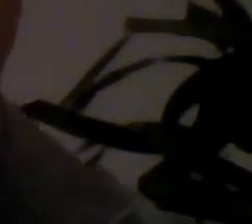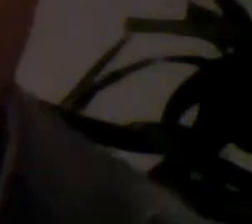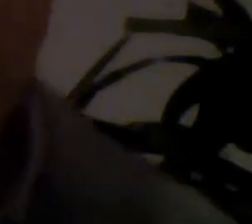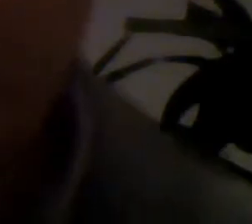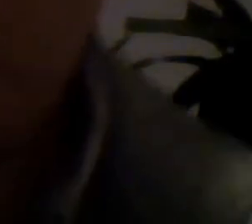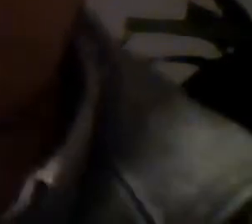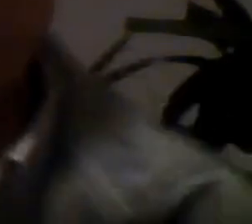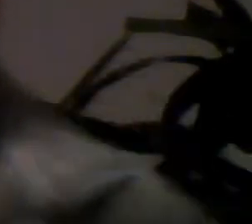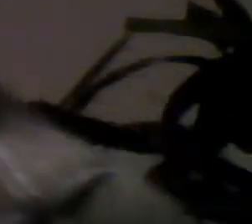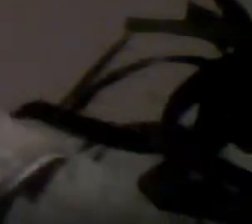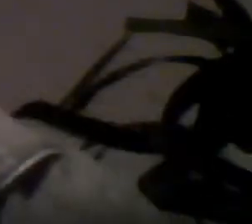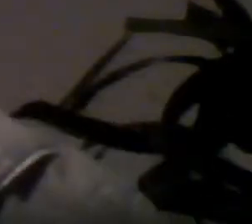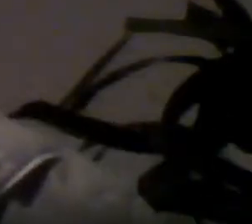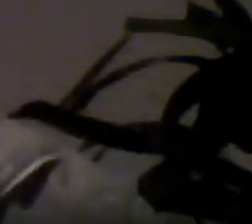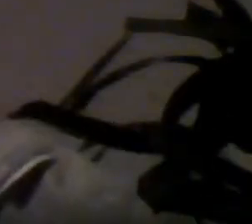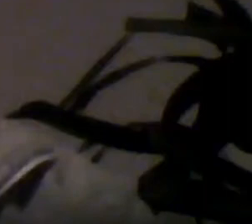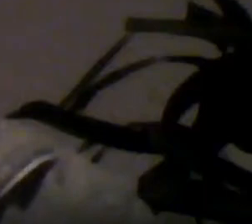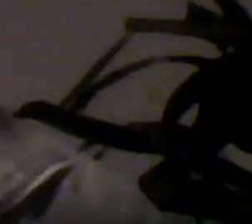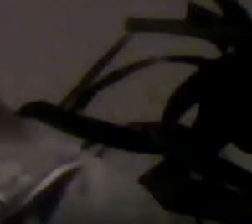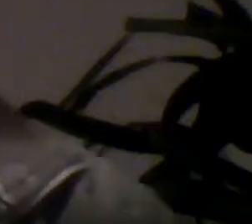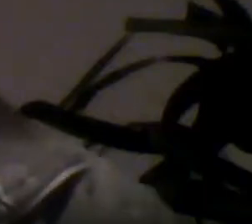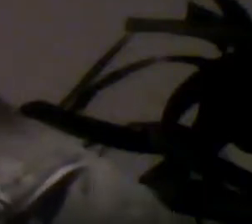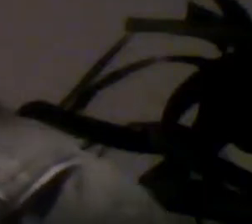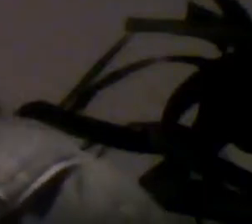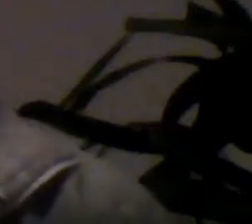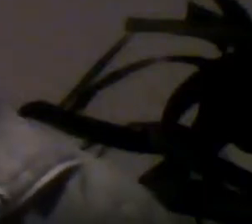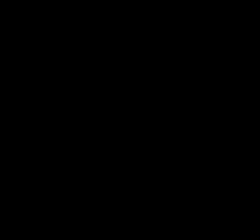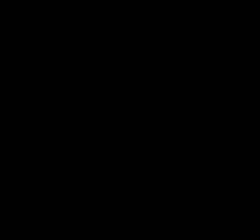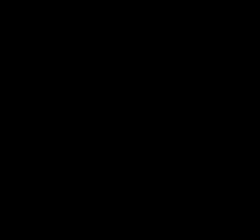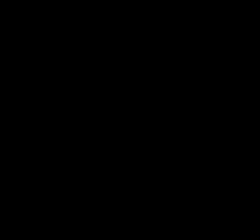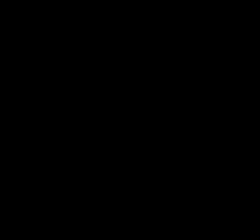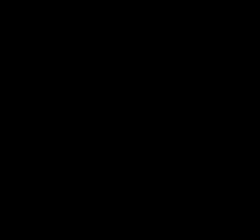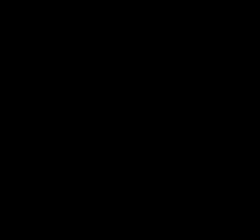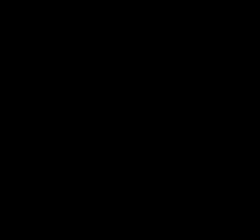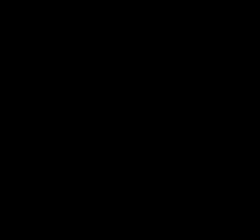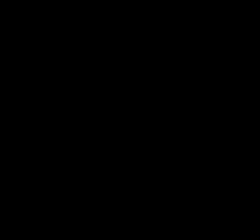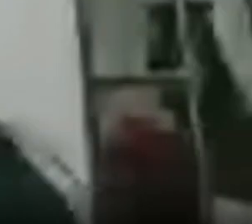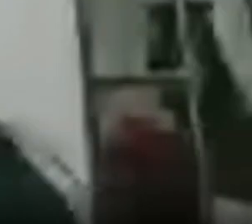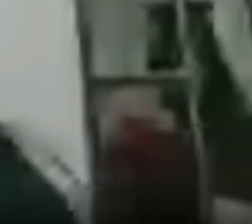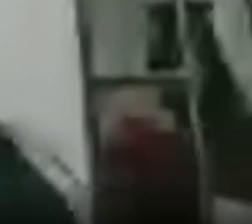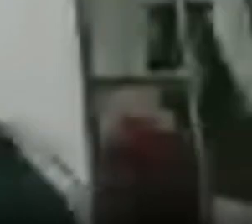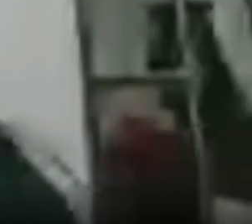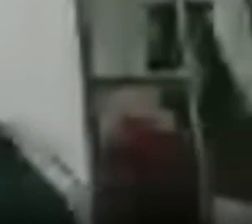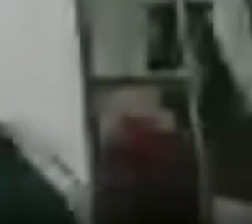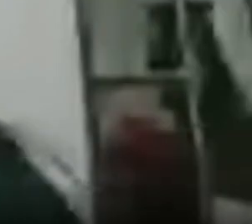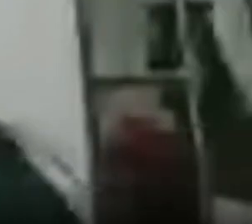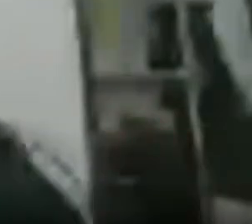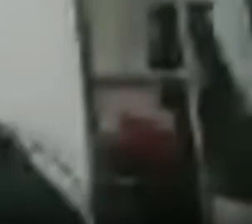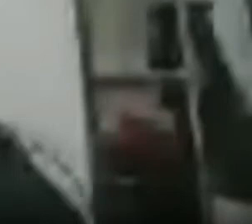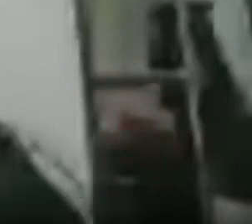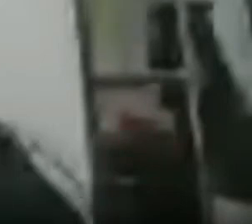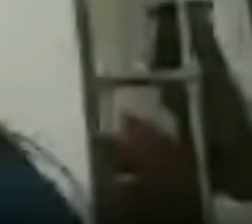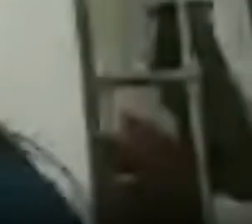que se me ocurrió así rápidamente pero de hecho tenemos que preparar cada producto diferente entonces Antonio ya te